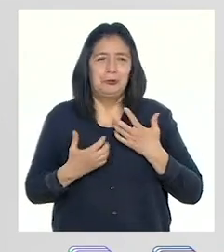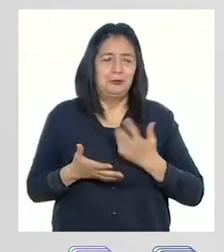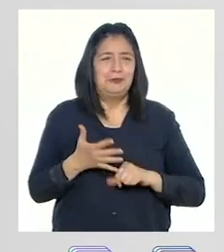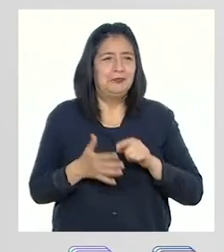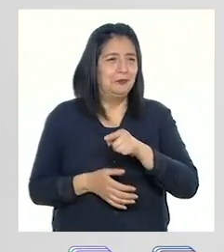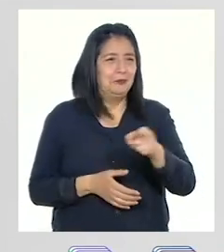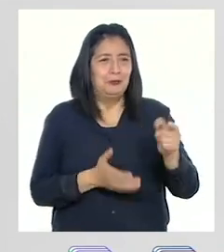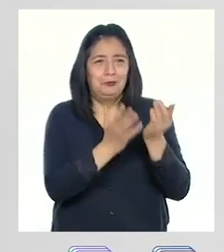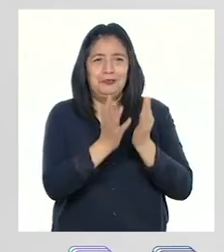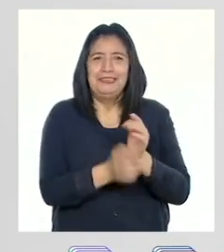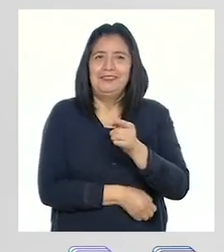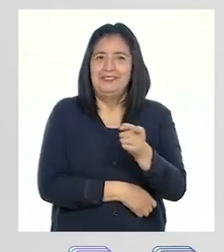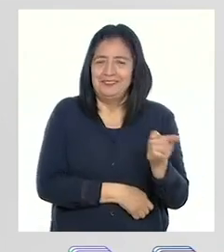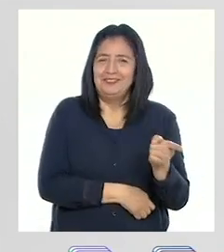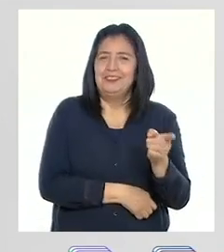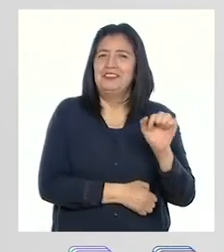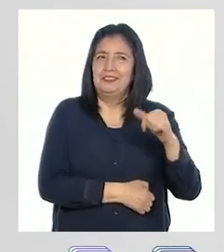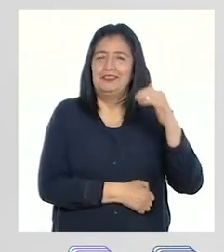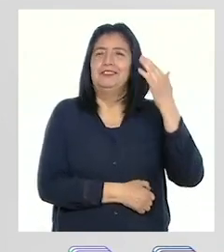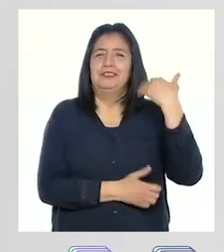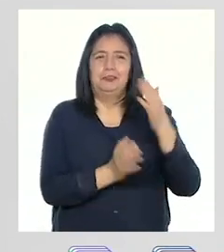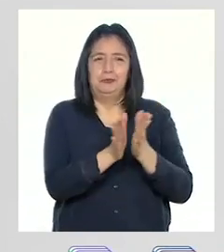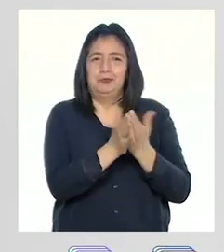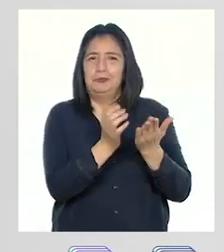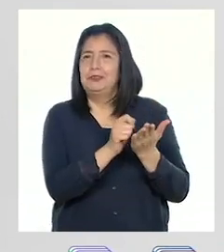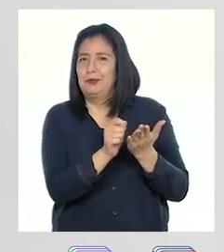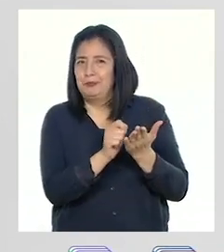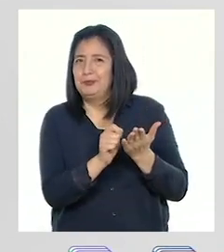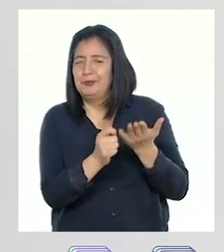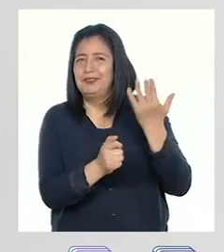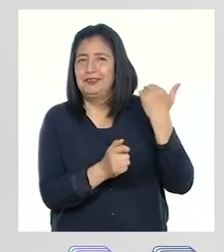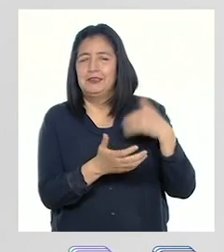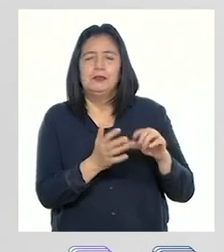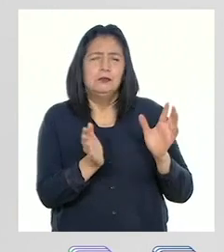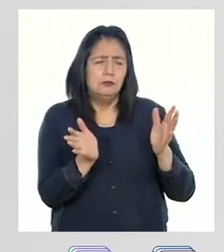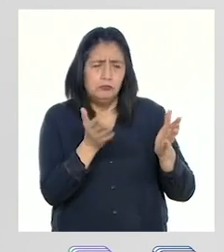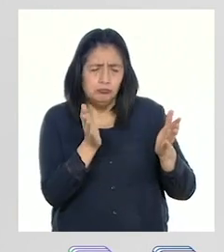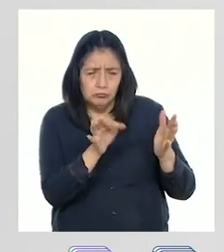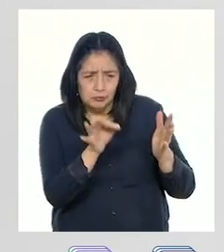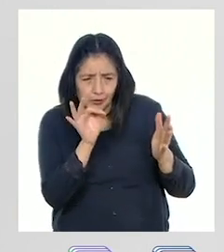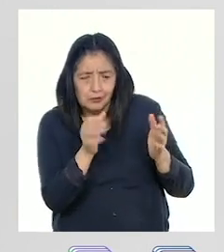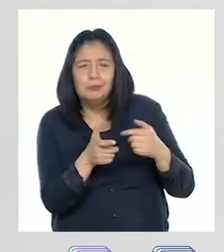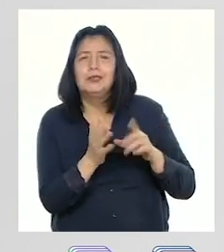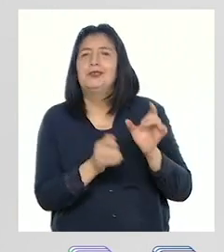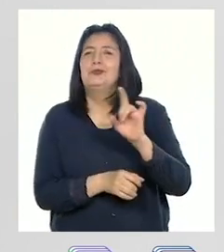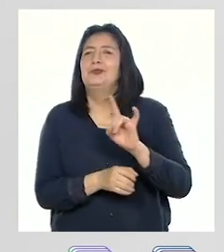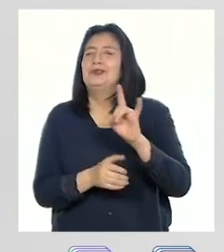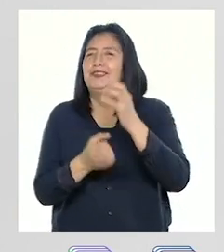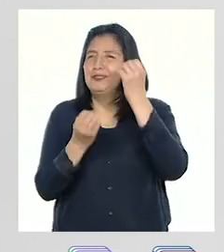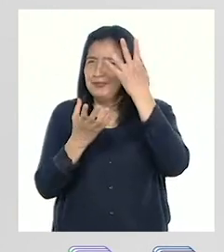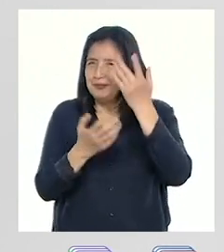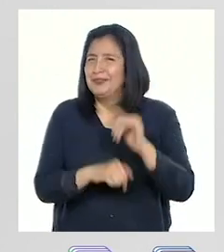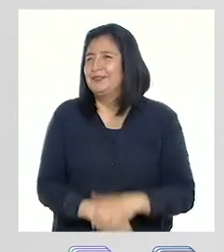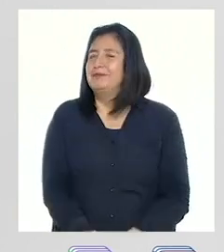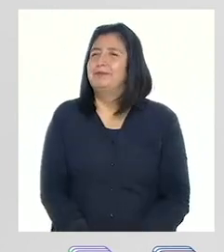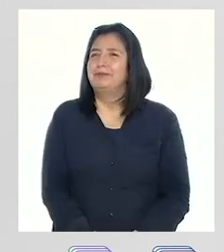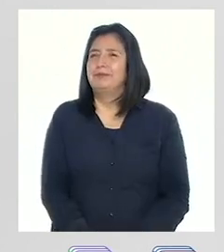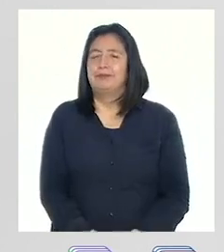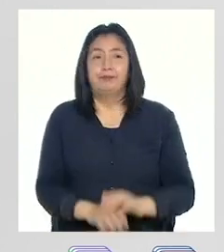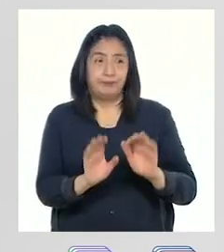que nuestros estudiantes tengan sus apuntes y los consulten para seguir utilizando la información.